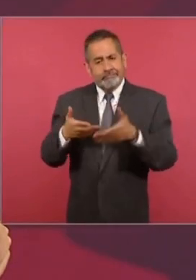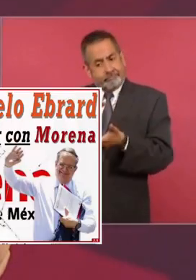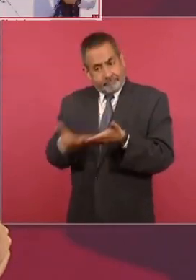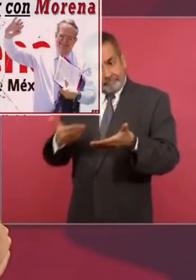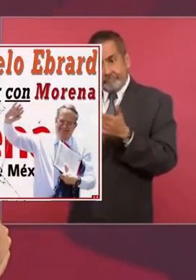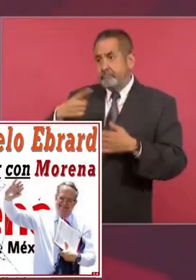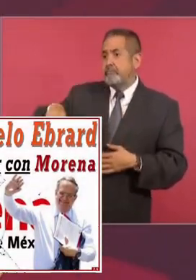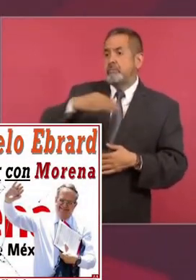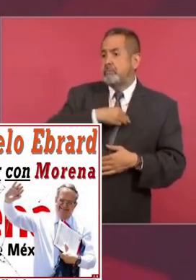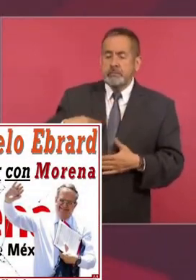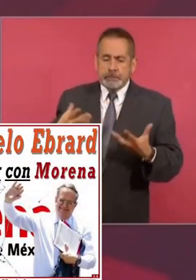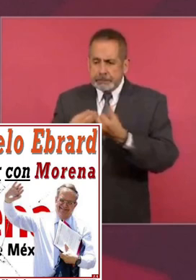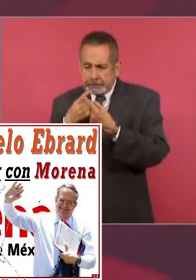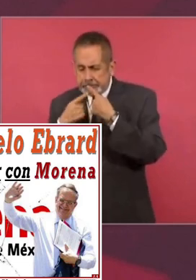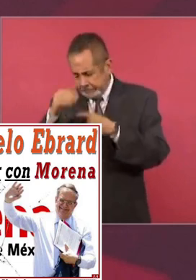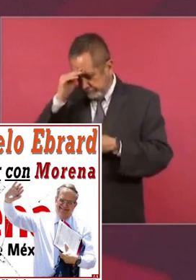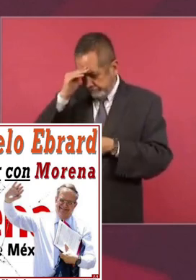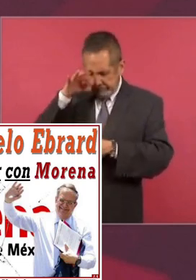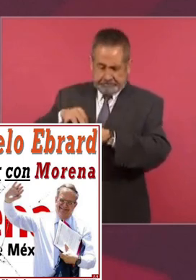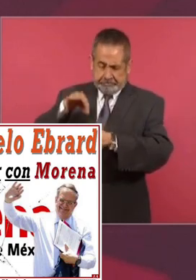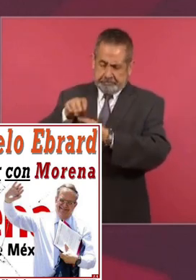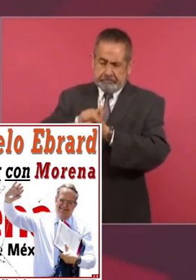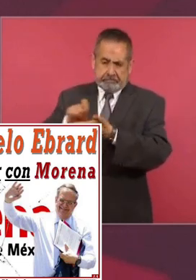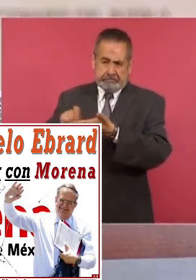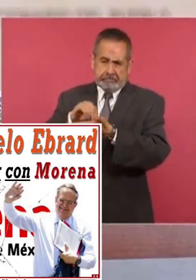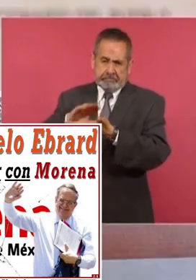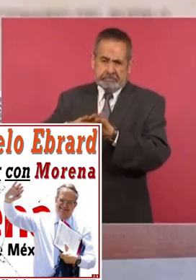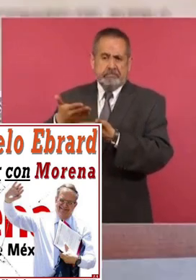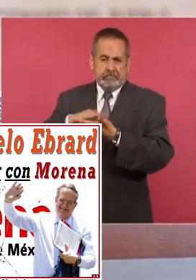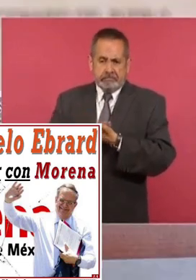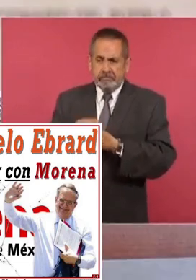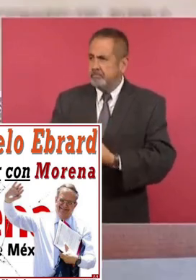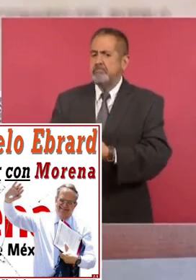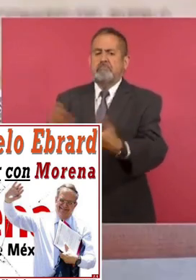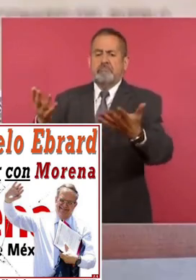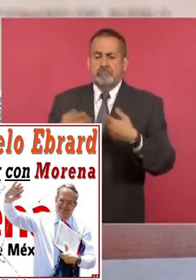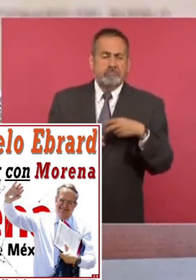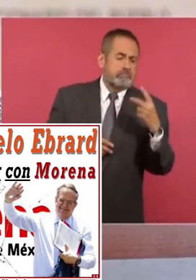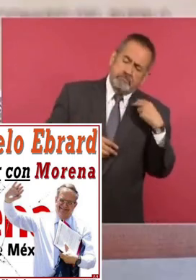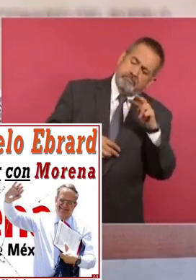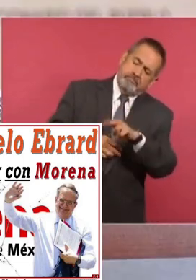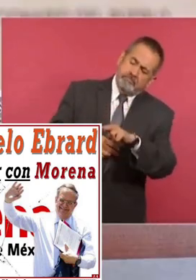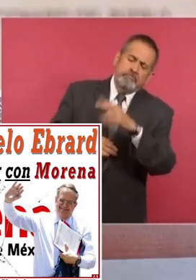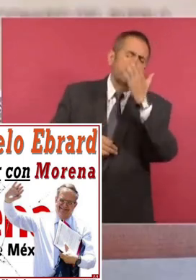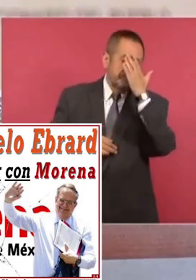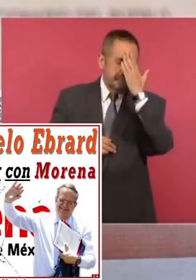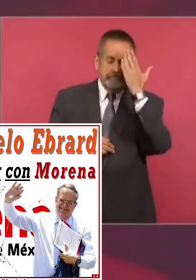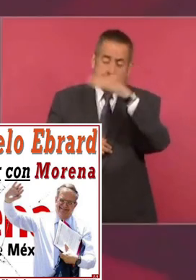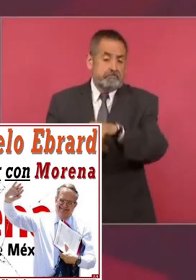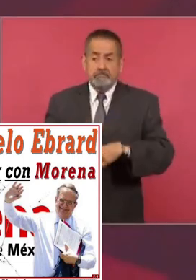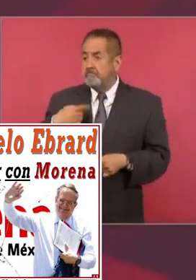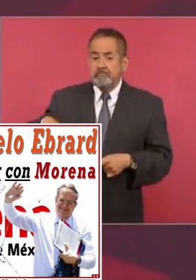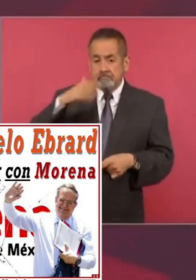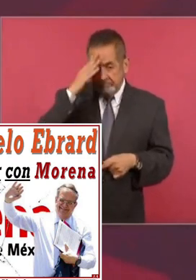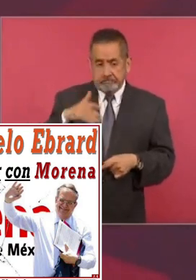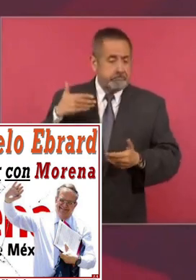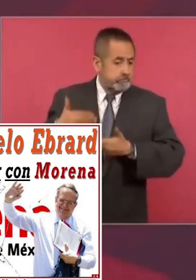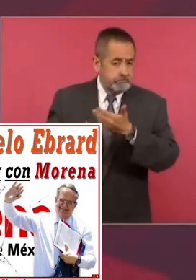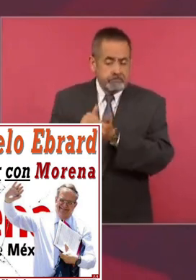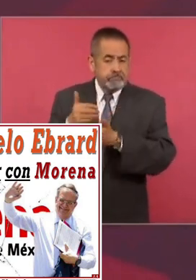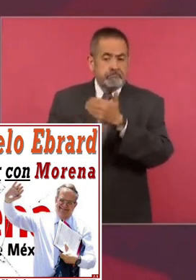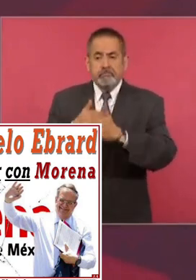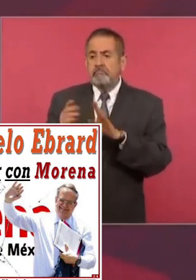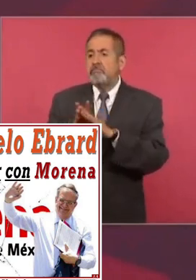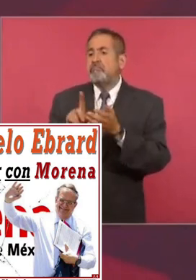su momento por el propio presidente López Obrador y los resultados son de dominio público, se han conocido, se conoció durante todo el proceso,